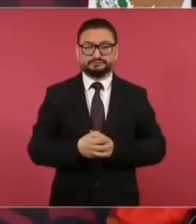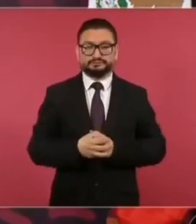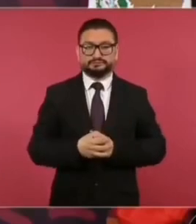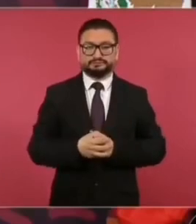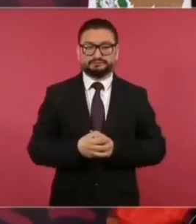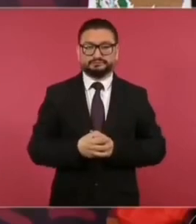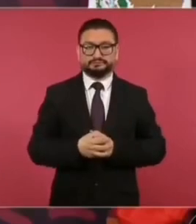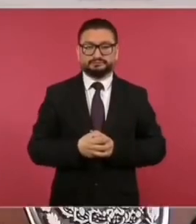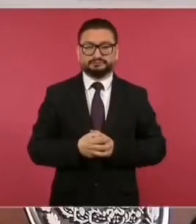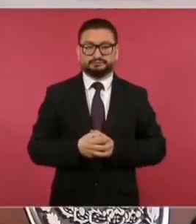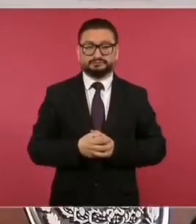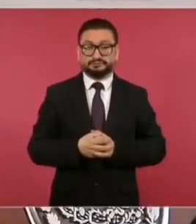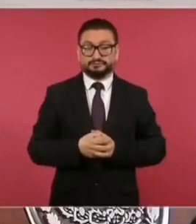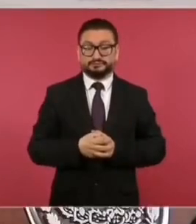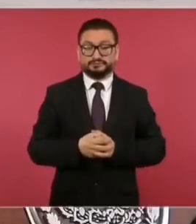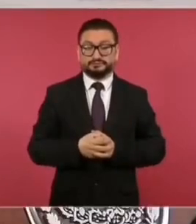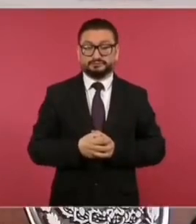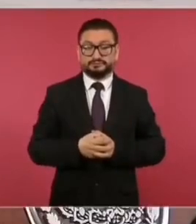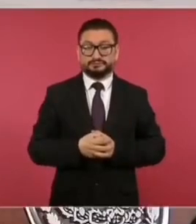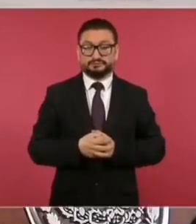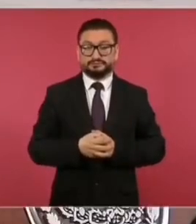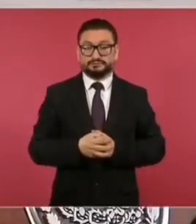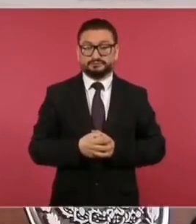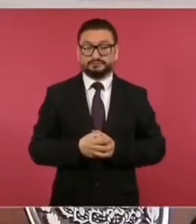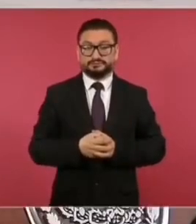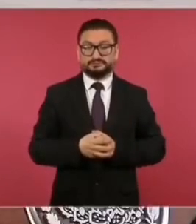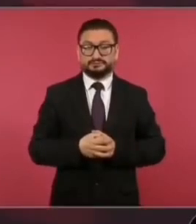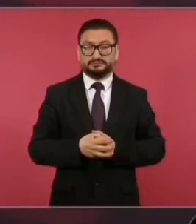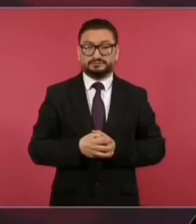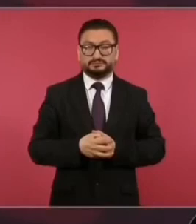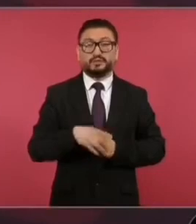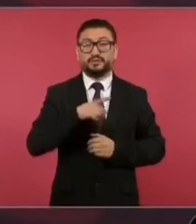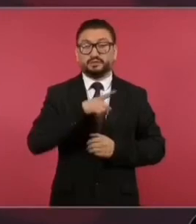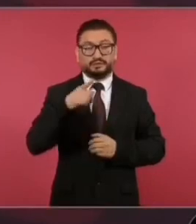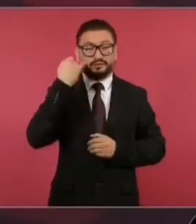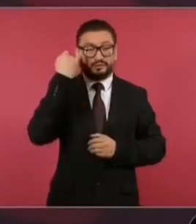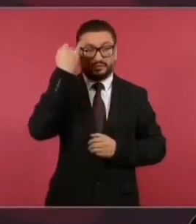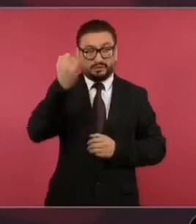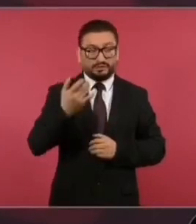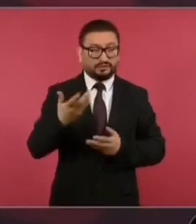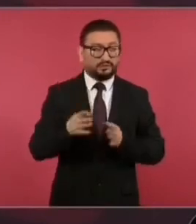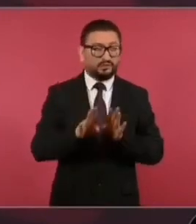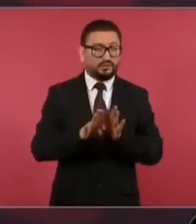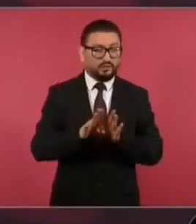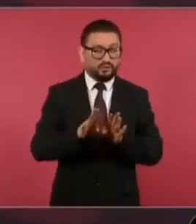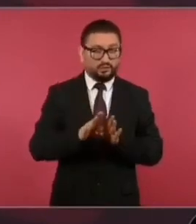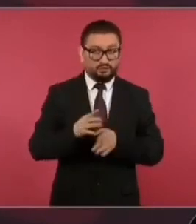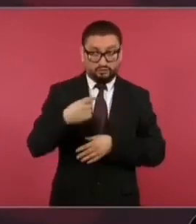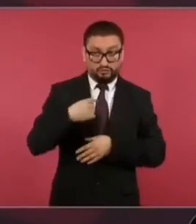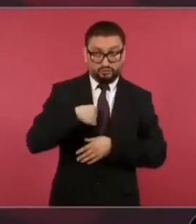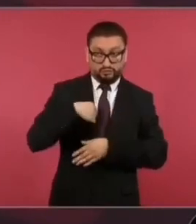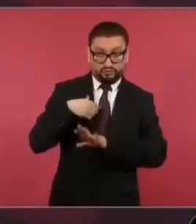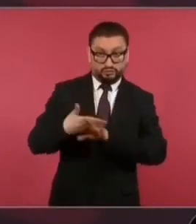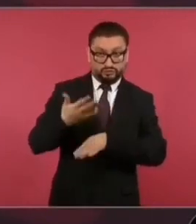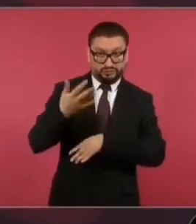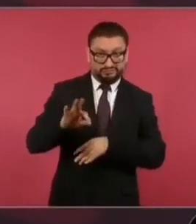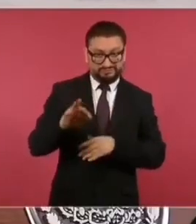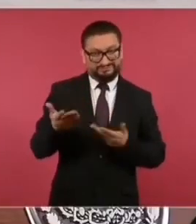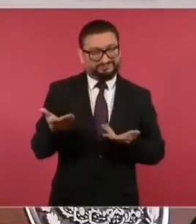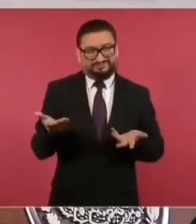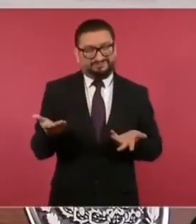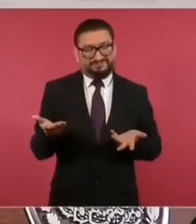Pues imagínense la traición, traición que significaría nosotros